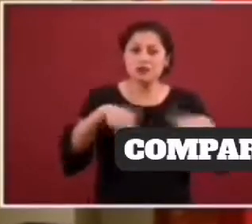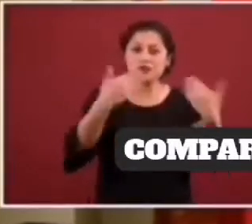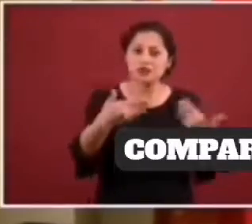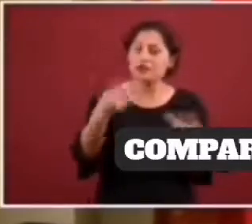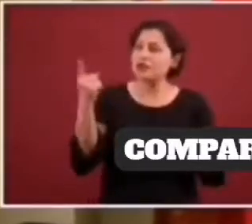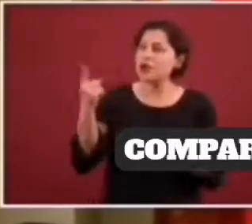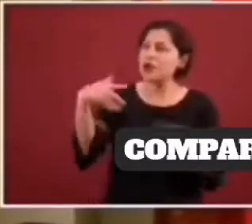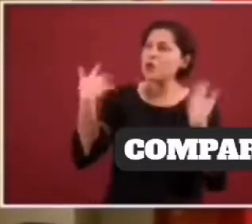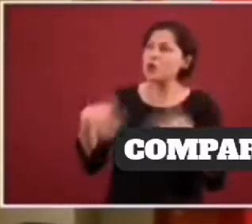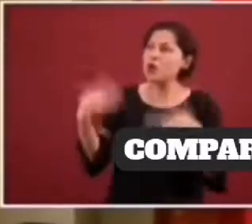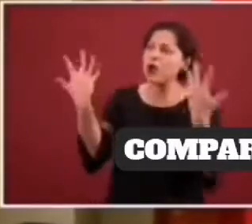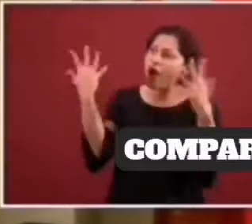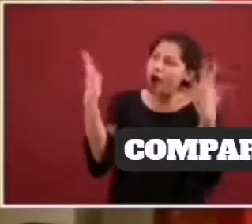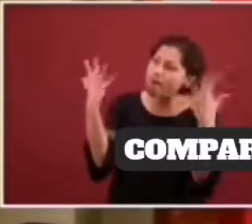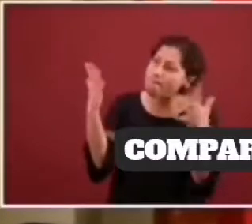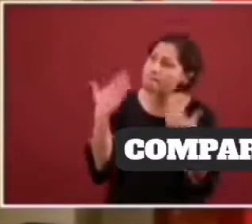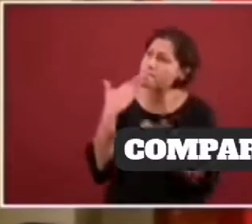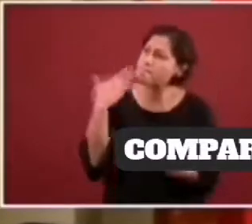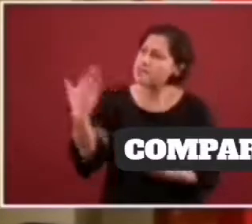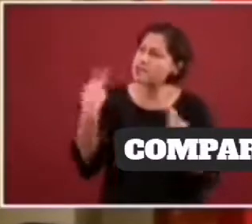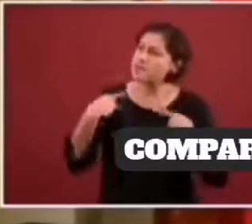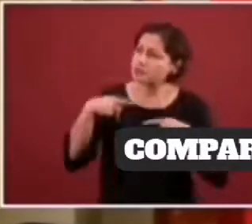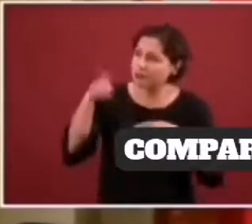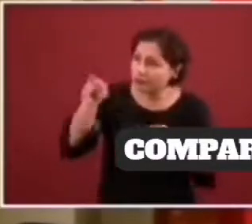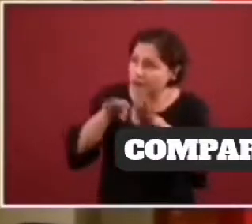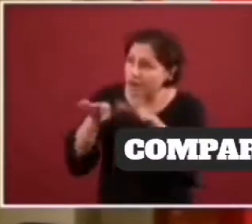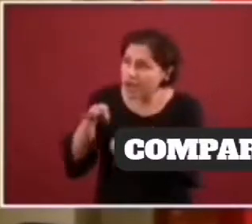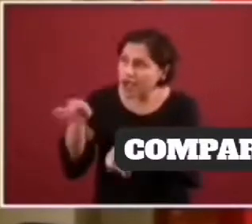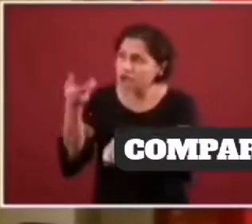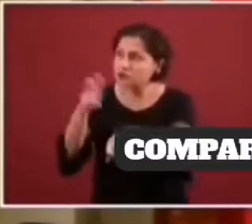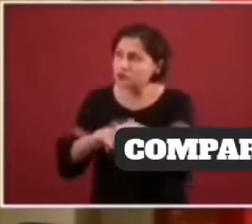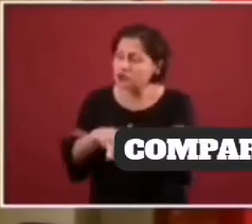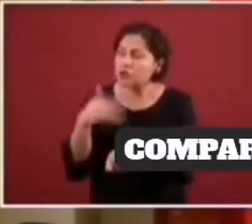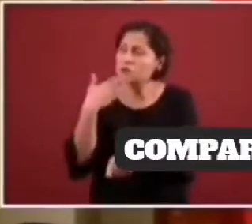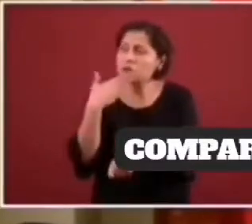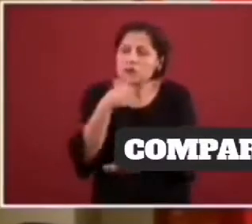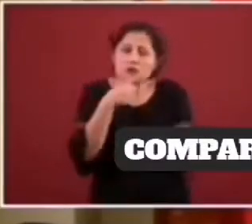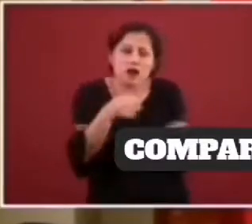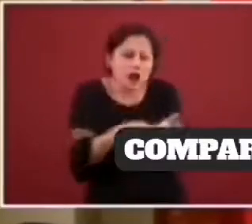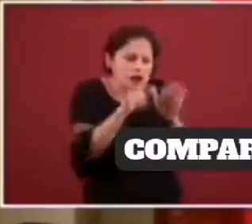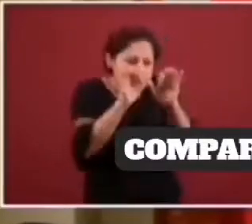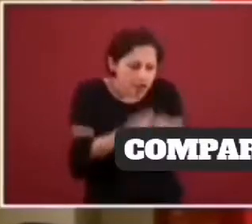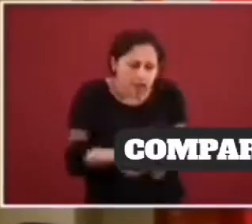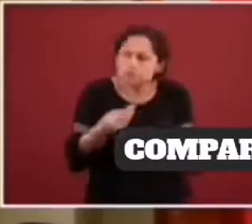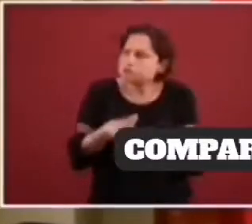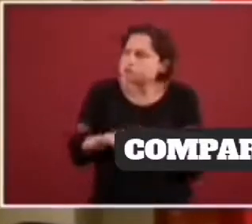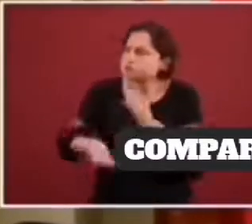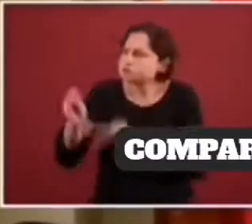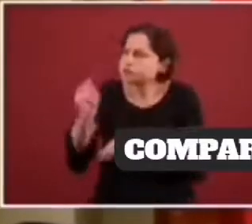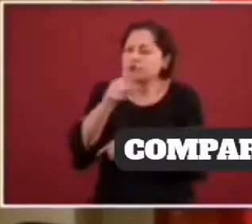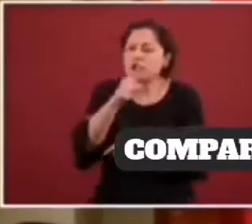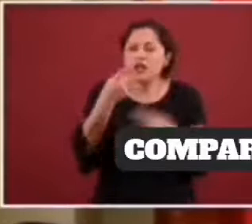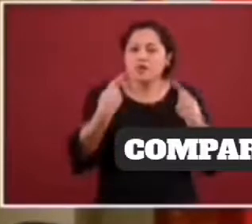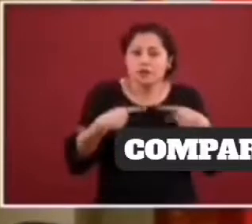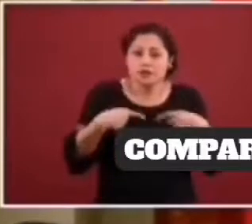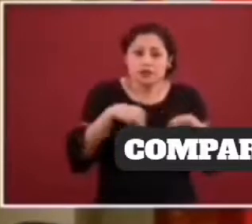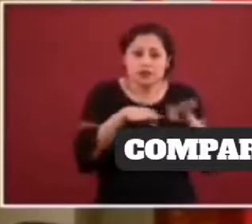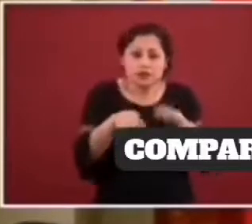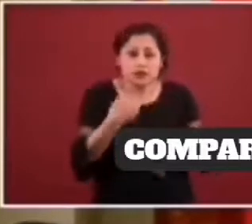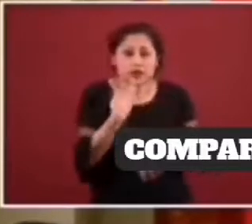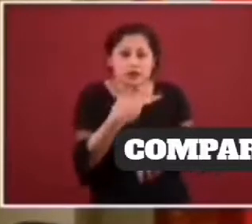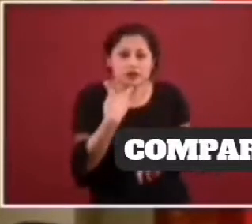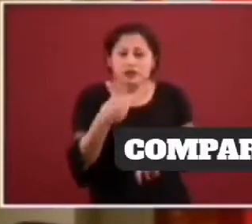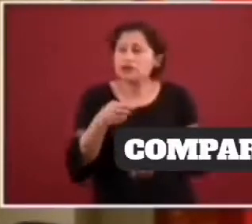le aplauden, hacen algunas cartas para agradecerles, los restaurantes les mandan mensajes.